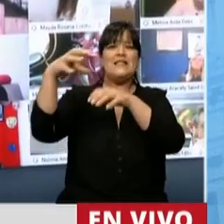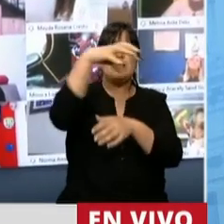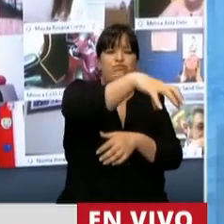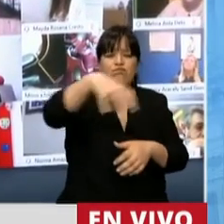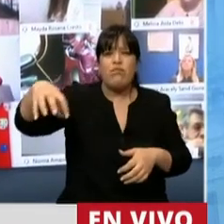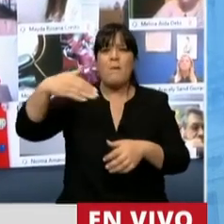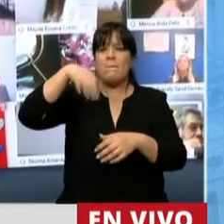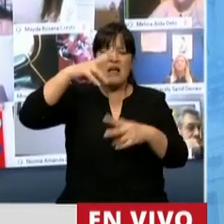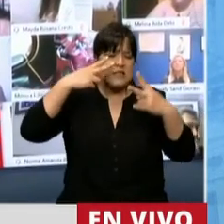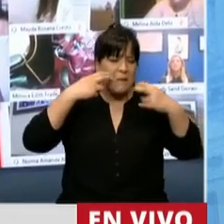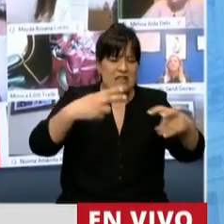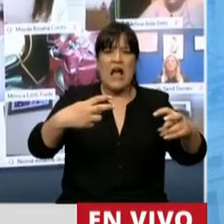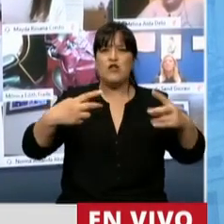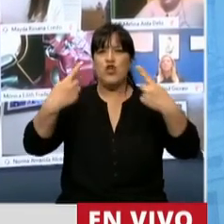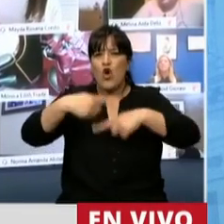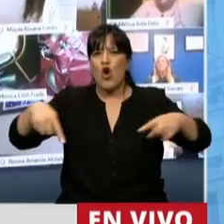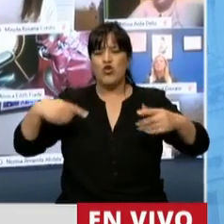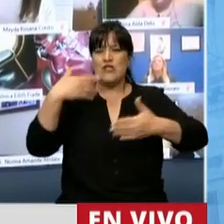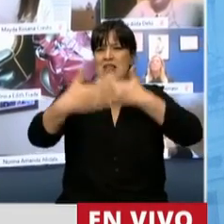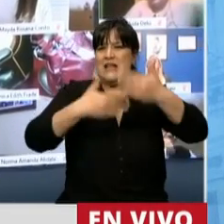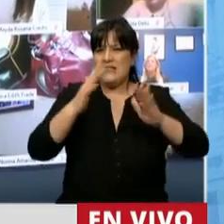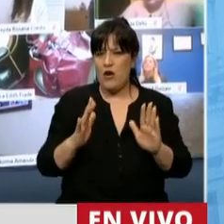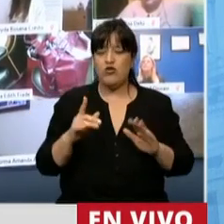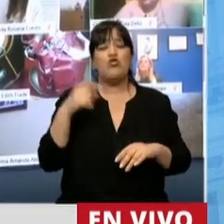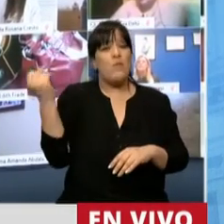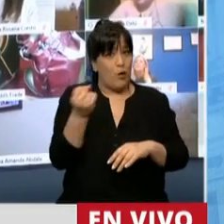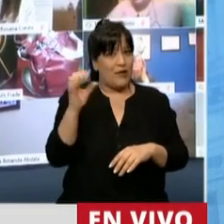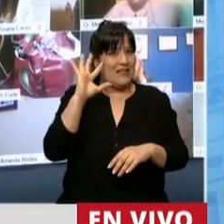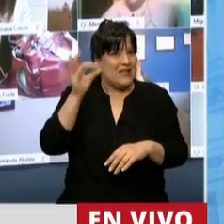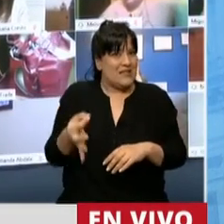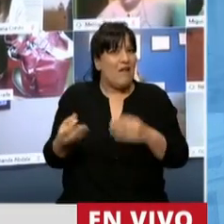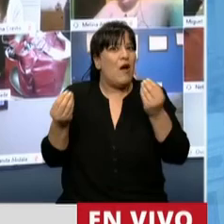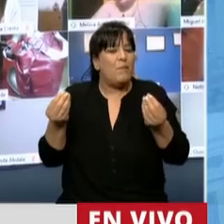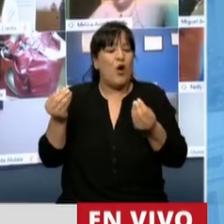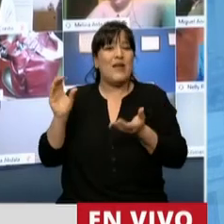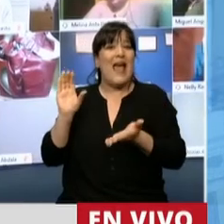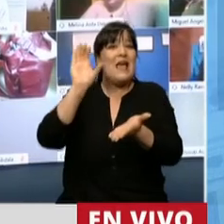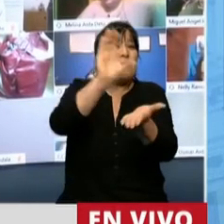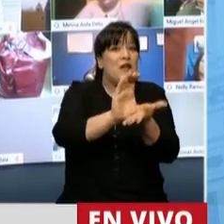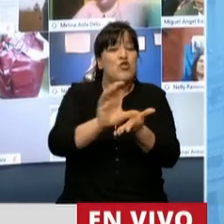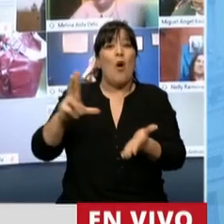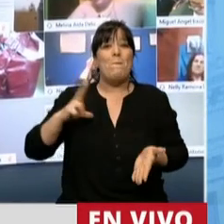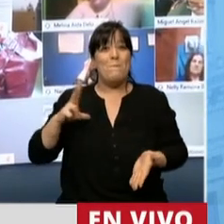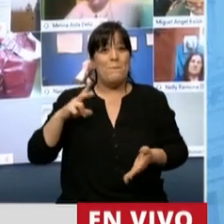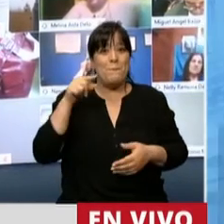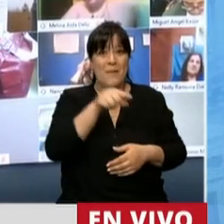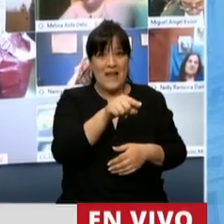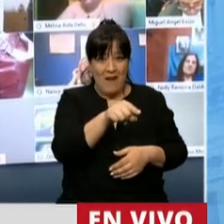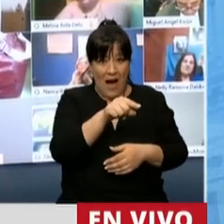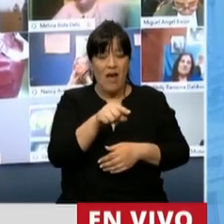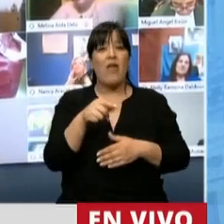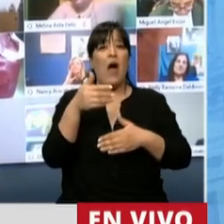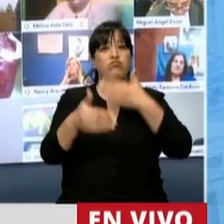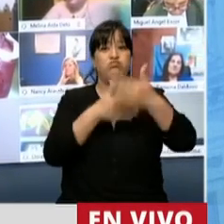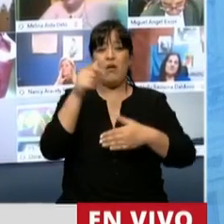inversiones en investigación y desarrollo. Es importante este dato ya que la inversión privada en investigación y